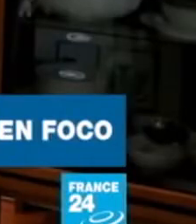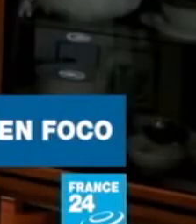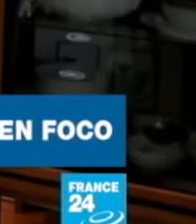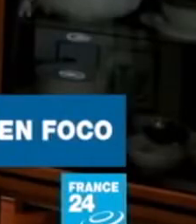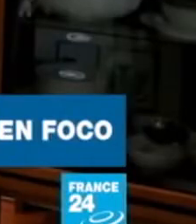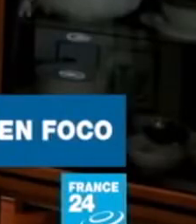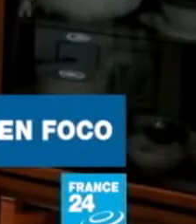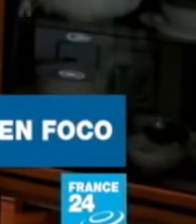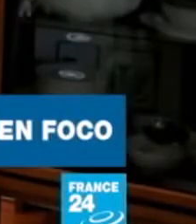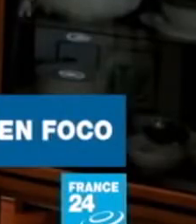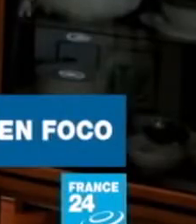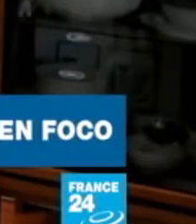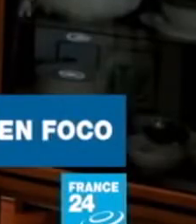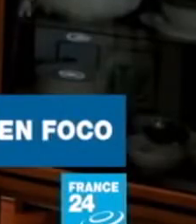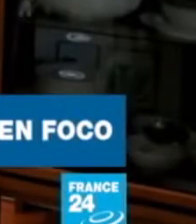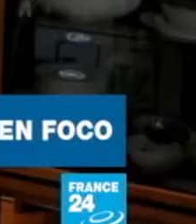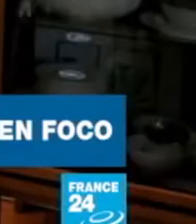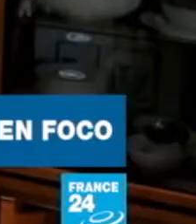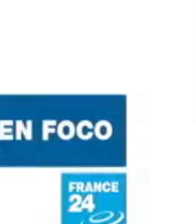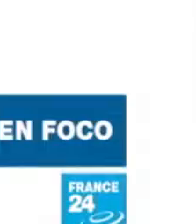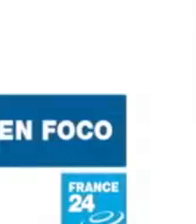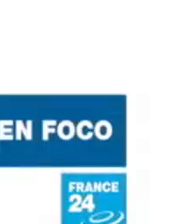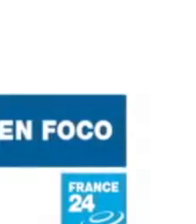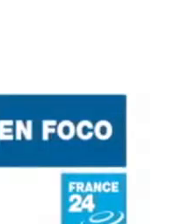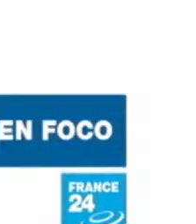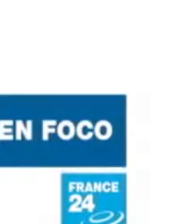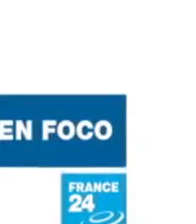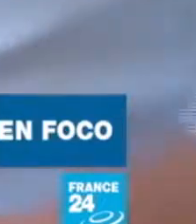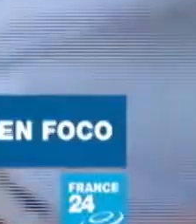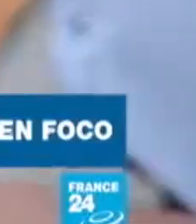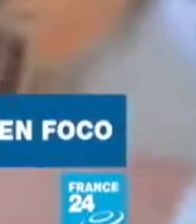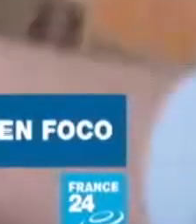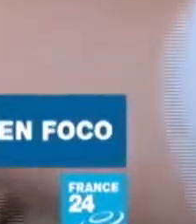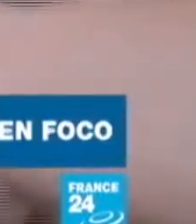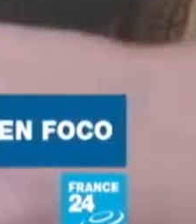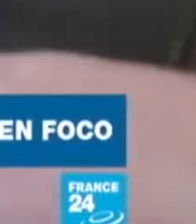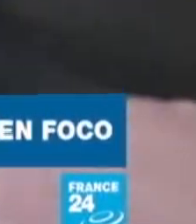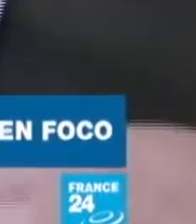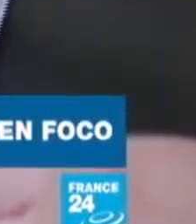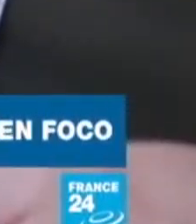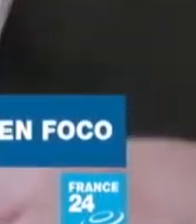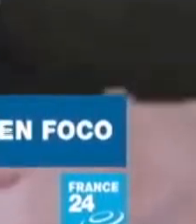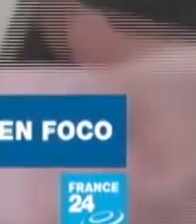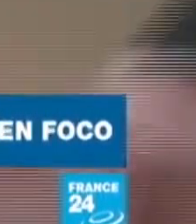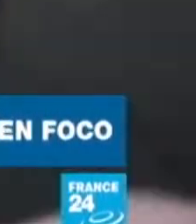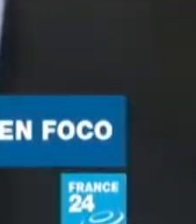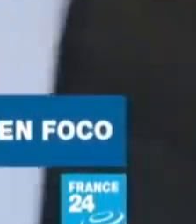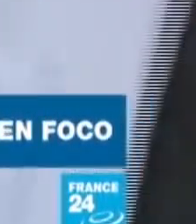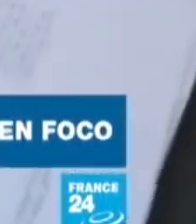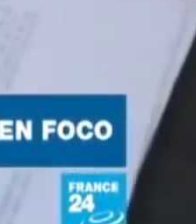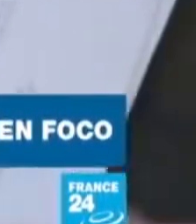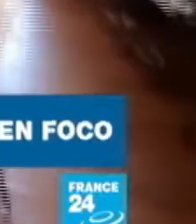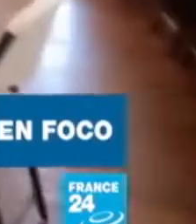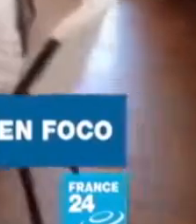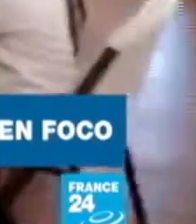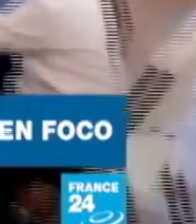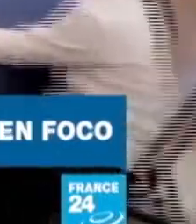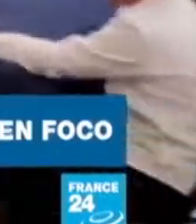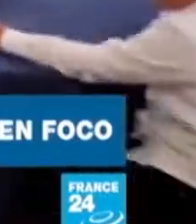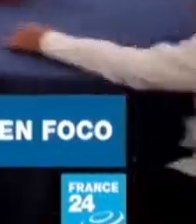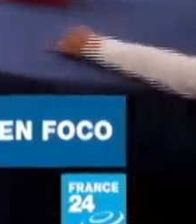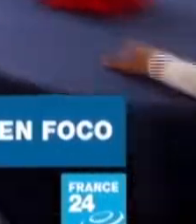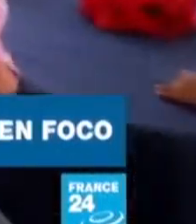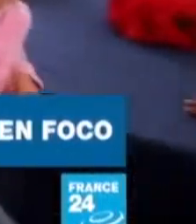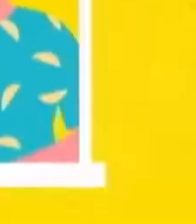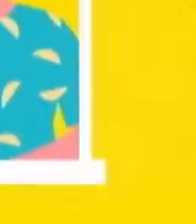Esto es lo que nos debe. Si no lo paga, enviaremos a los agentes judiciales. Sin dinero para las pensiones ni para la seguridad social.